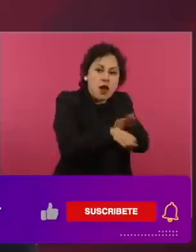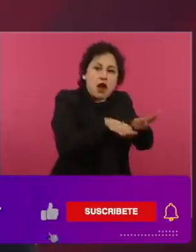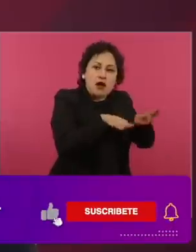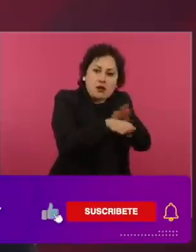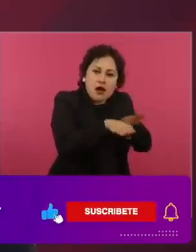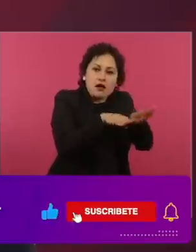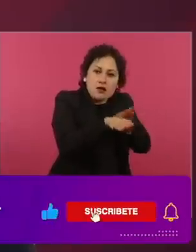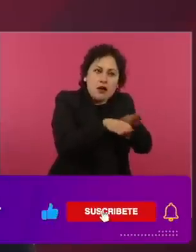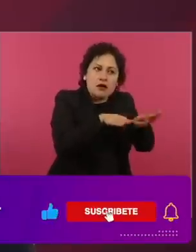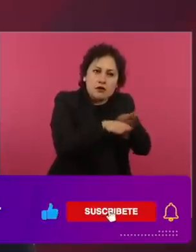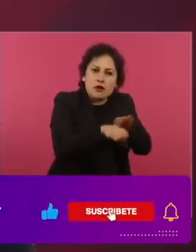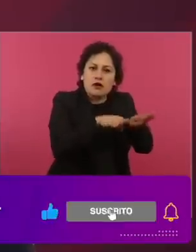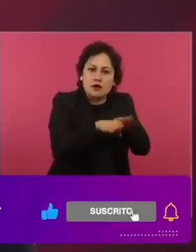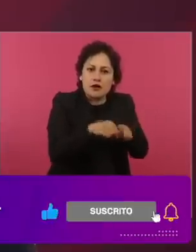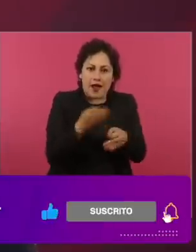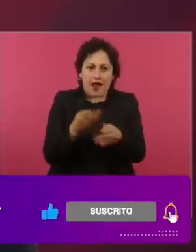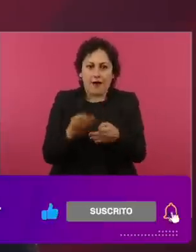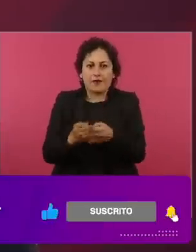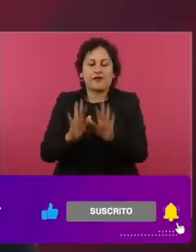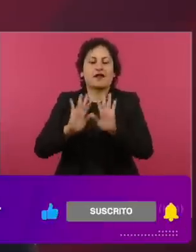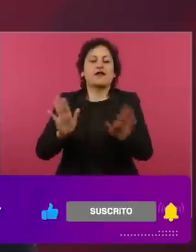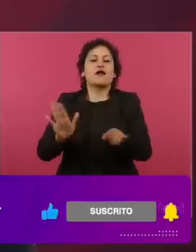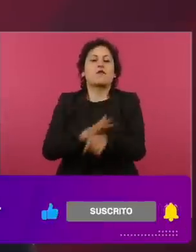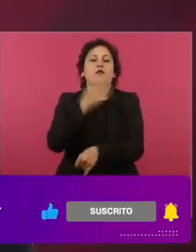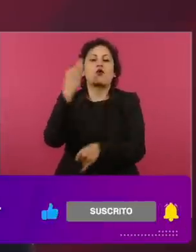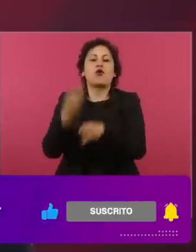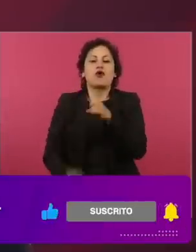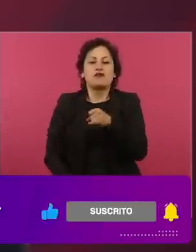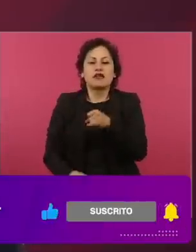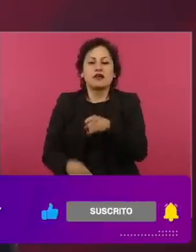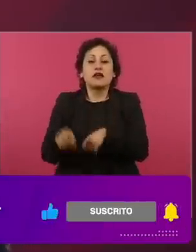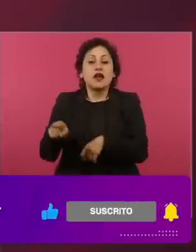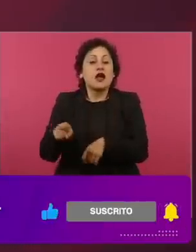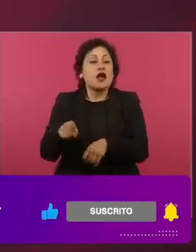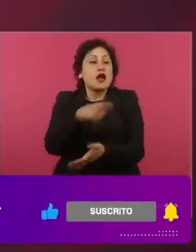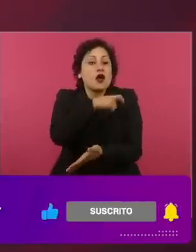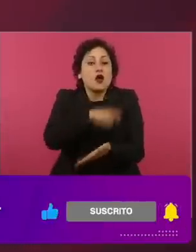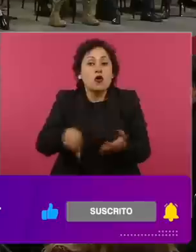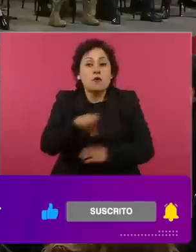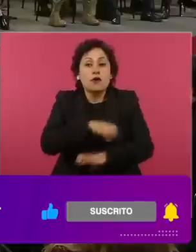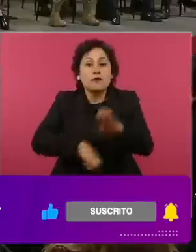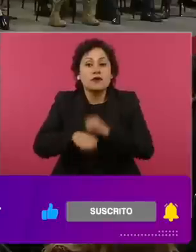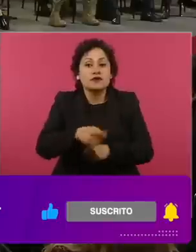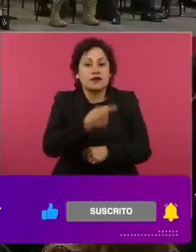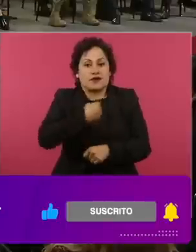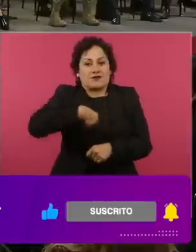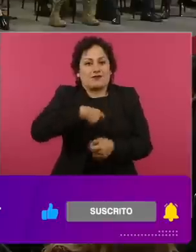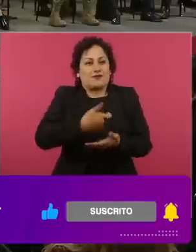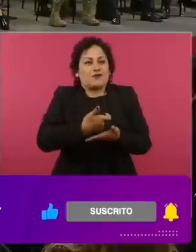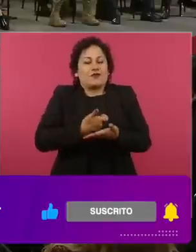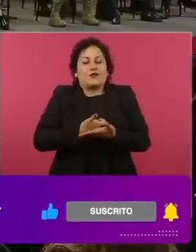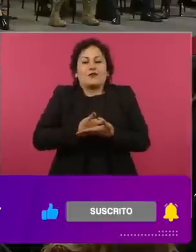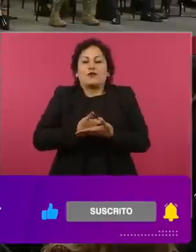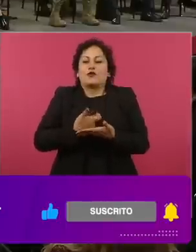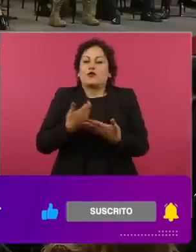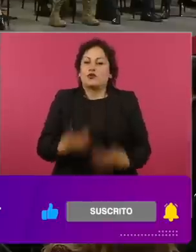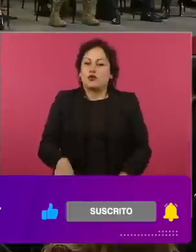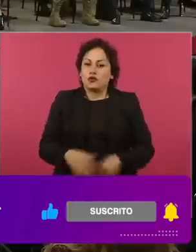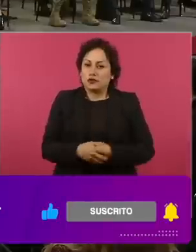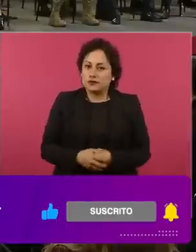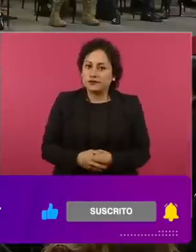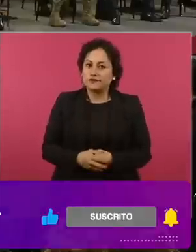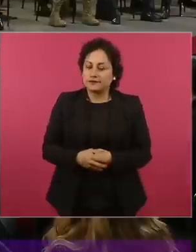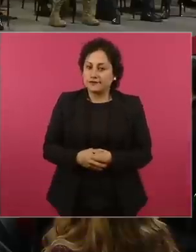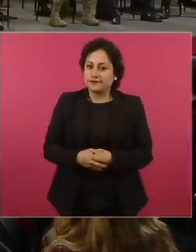favorecidos con el recurso producto de la compra-venta de nuestra valiosa mexicana de aviación. A nombre de la Secretaria